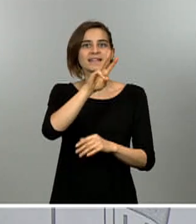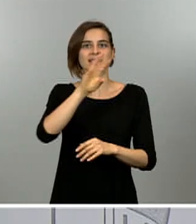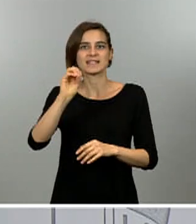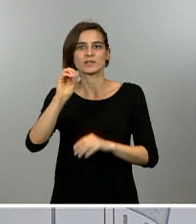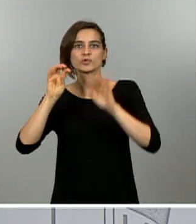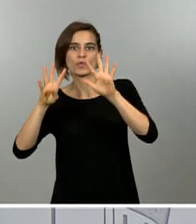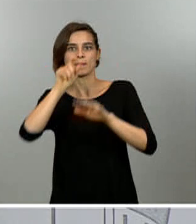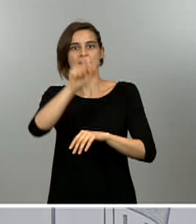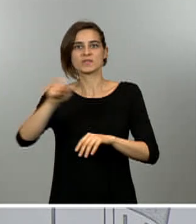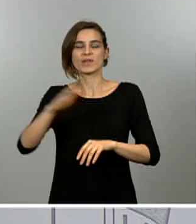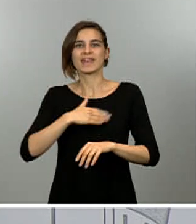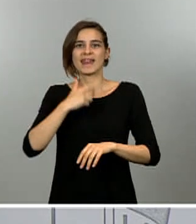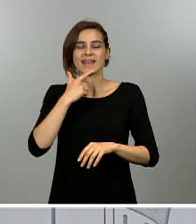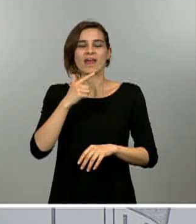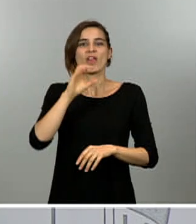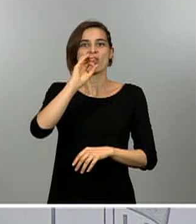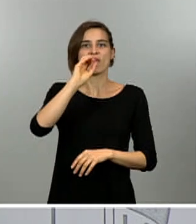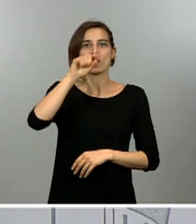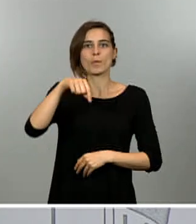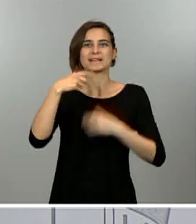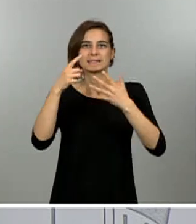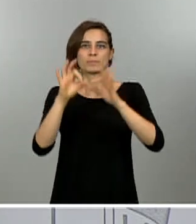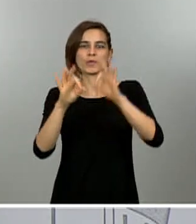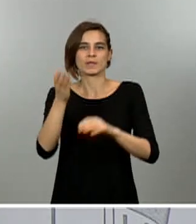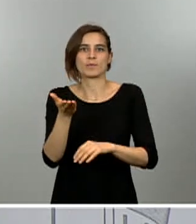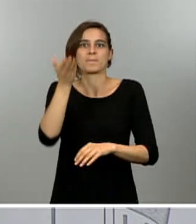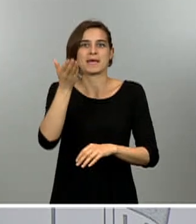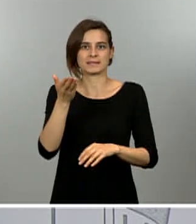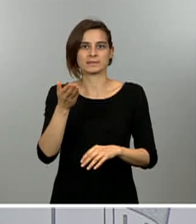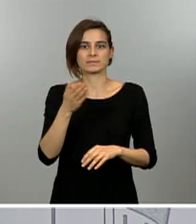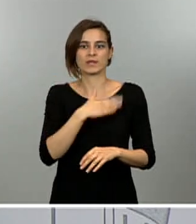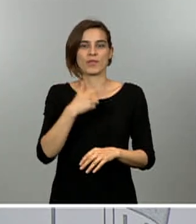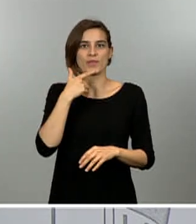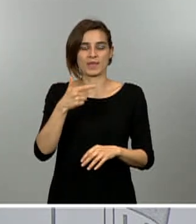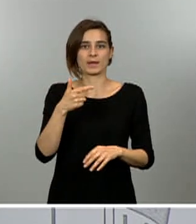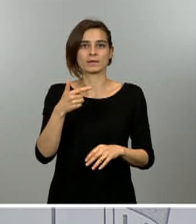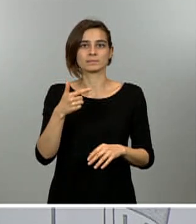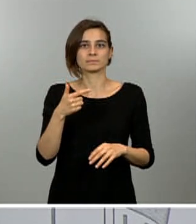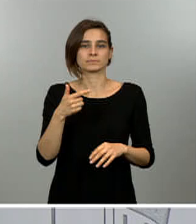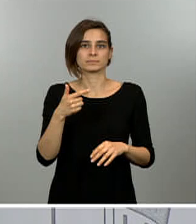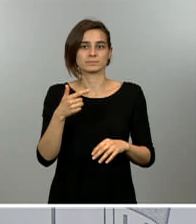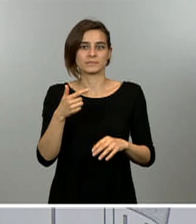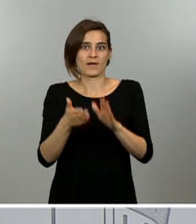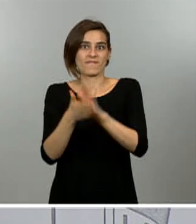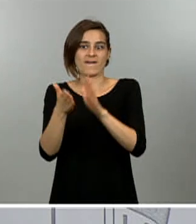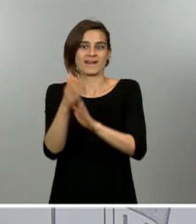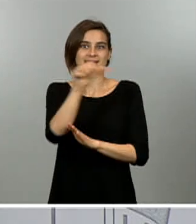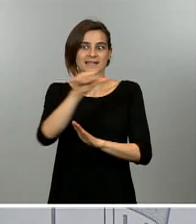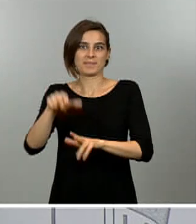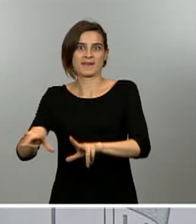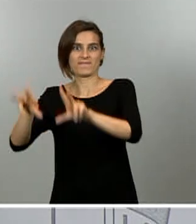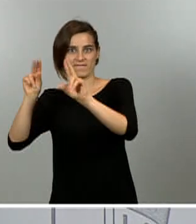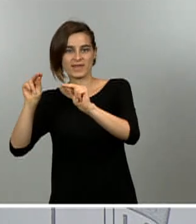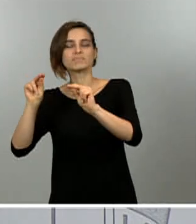un 0,6%. Confirmarles, por tanto, ya al final, llegando al final de esta semana, que estamos en